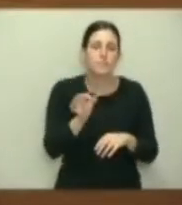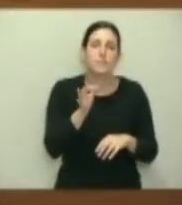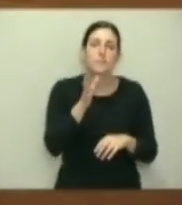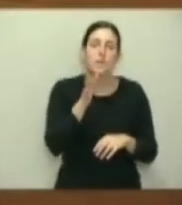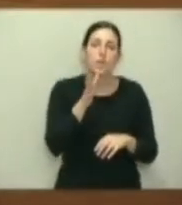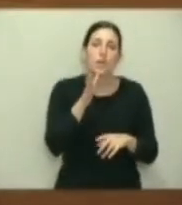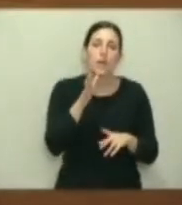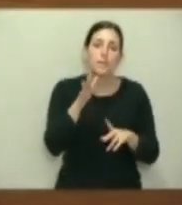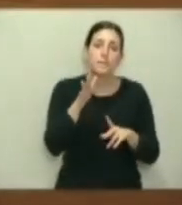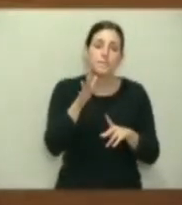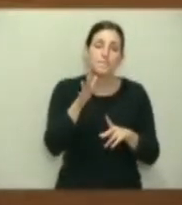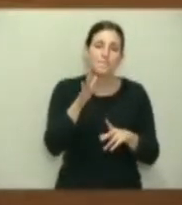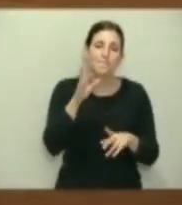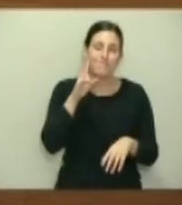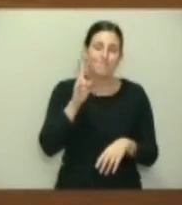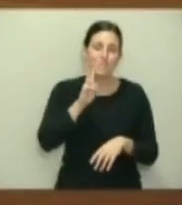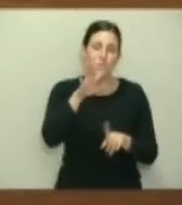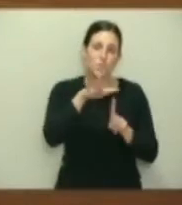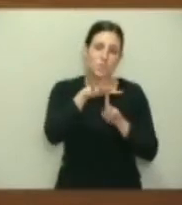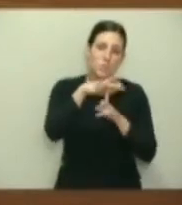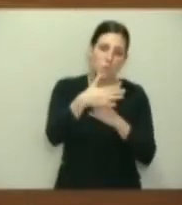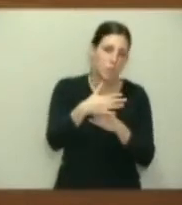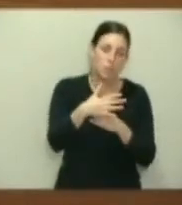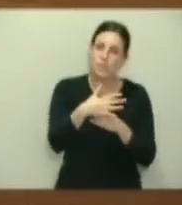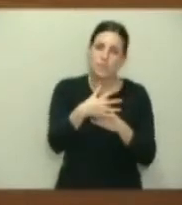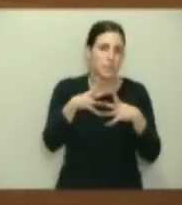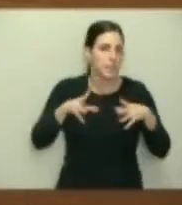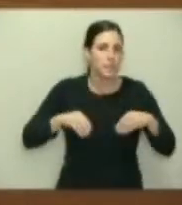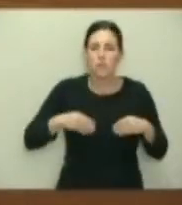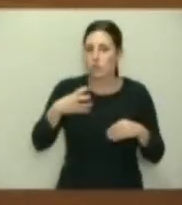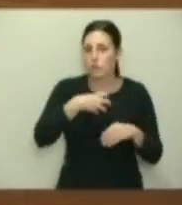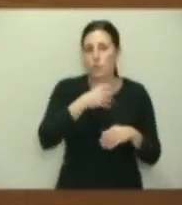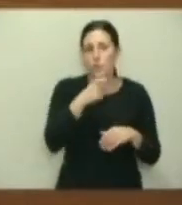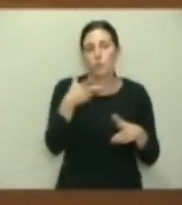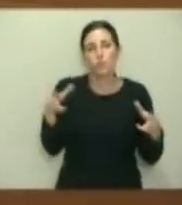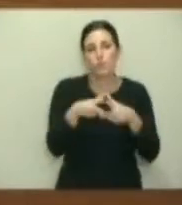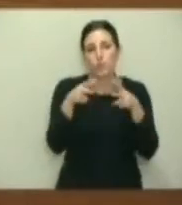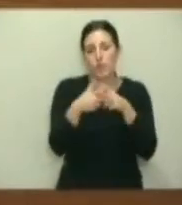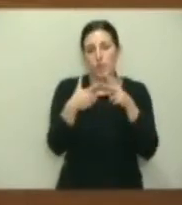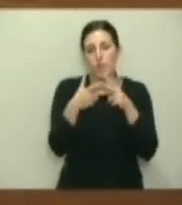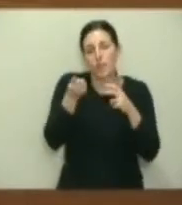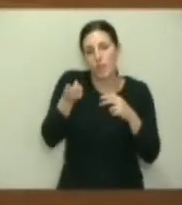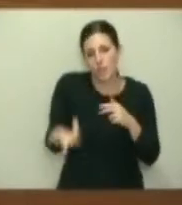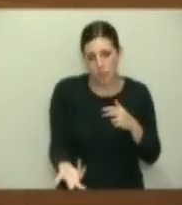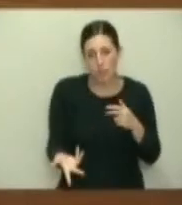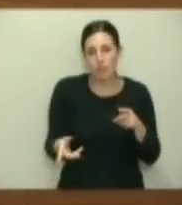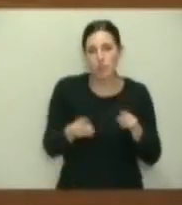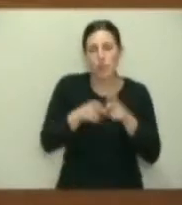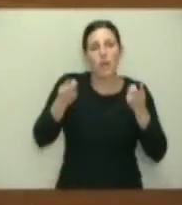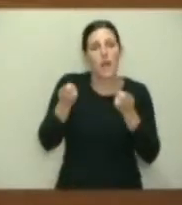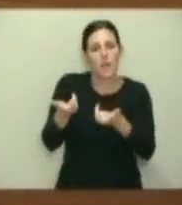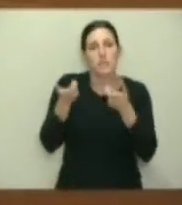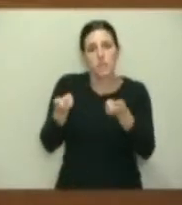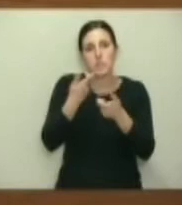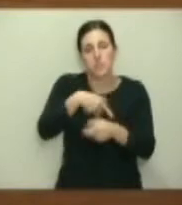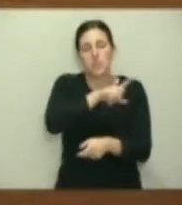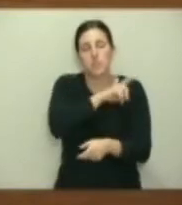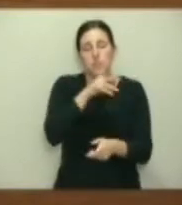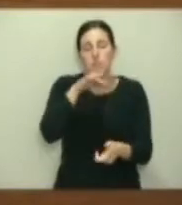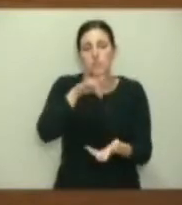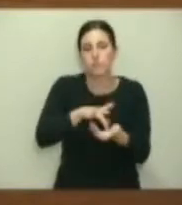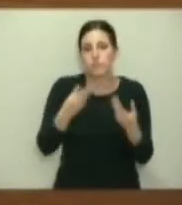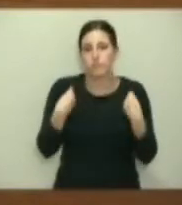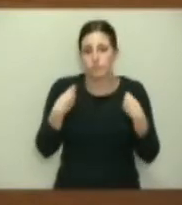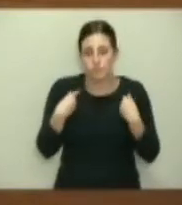asistiendo a situaciones absolutamente intolerables en una sociedad rica y en una sociedad derrochadora como la que vivimos. Y